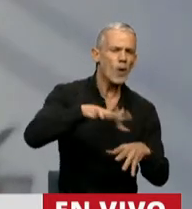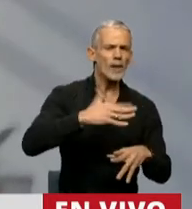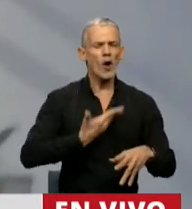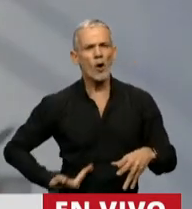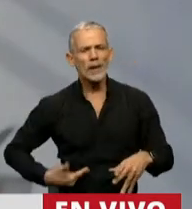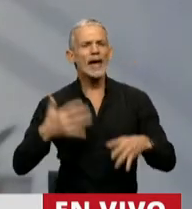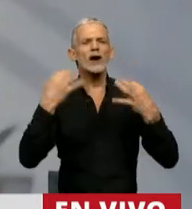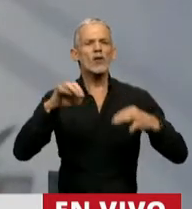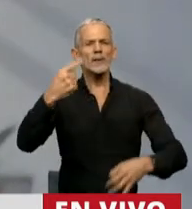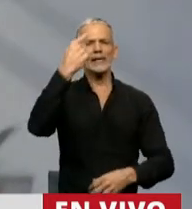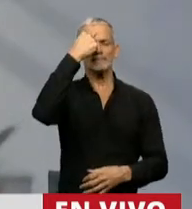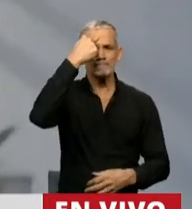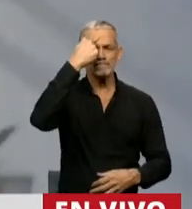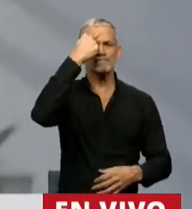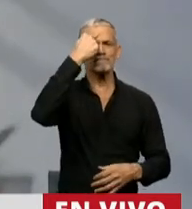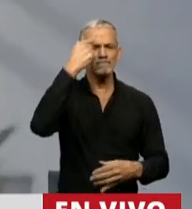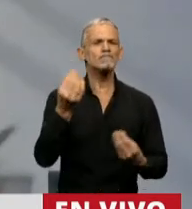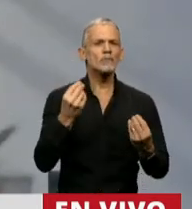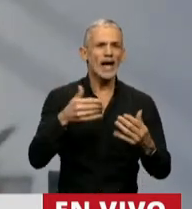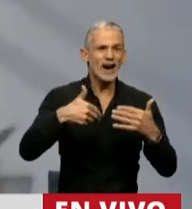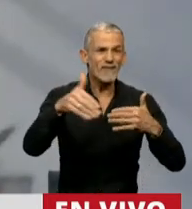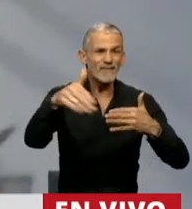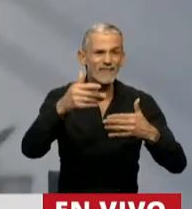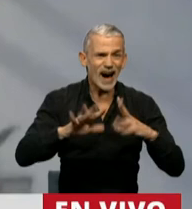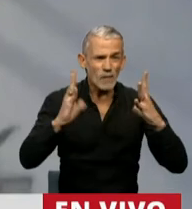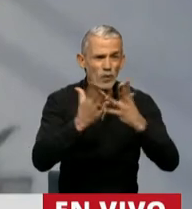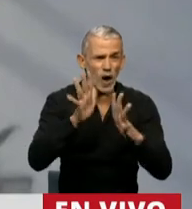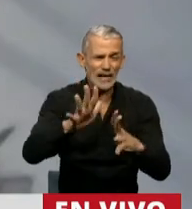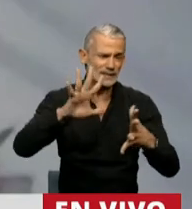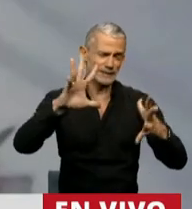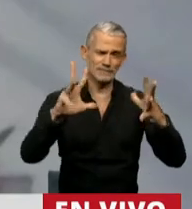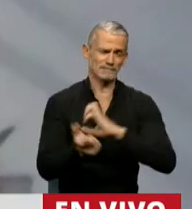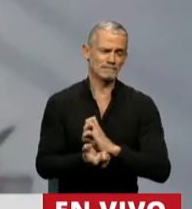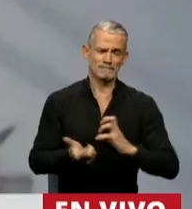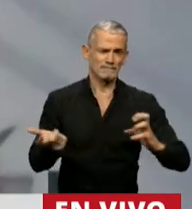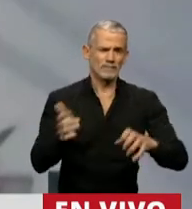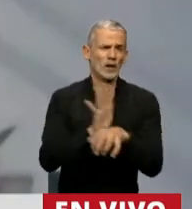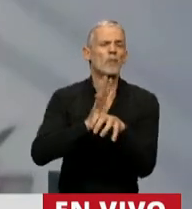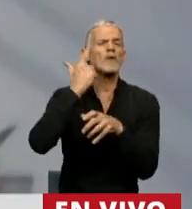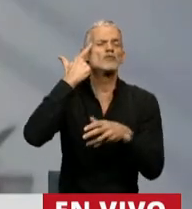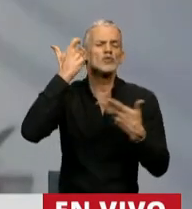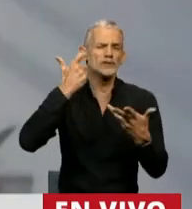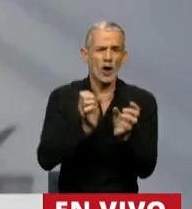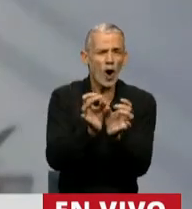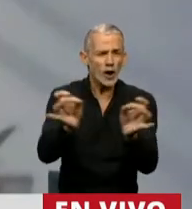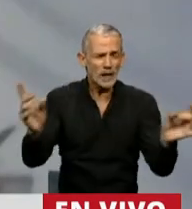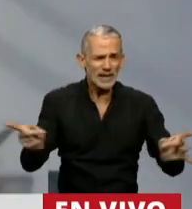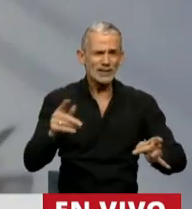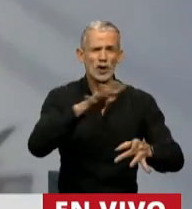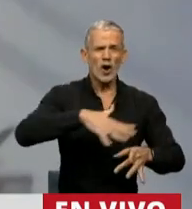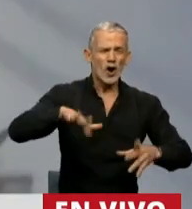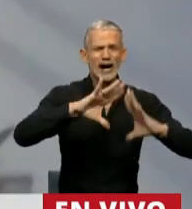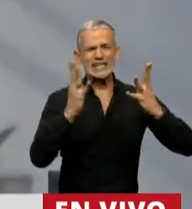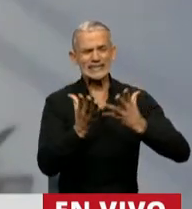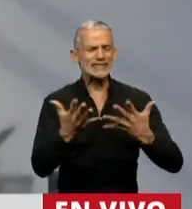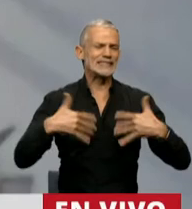cobráramos conciencia de la marcha suicida que la humanidad ha emprendido a través de la contaminación del medio ambiente y